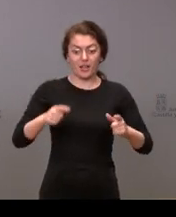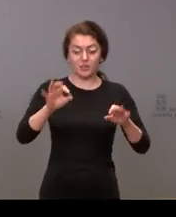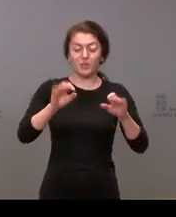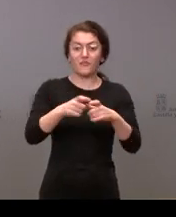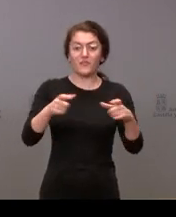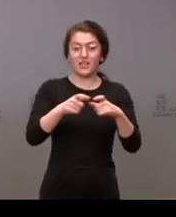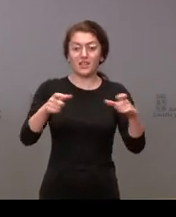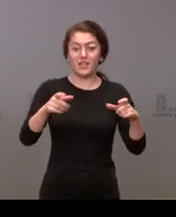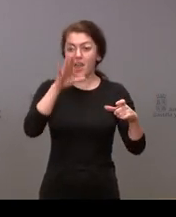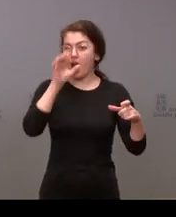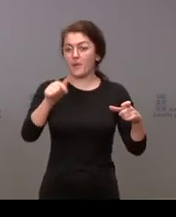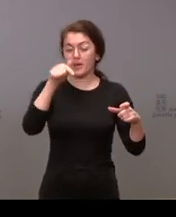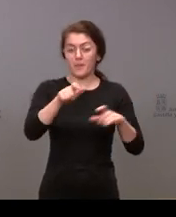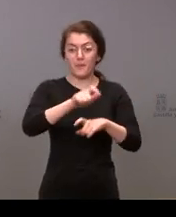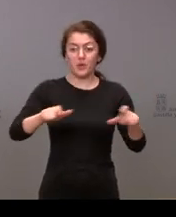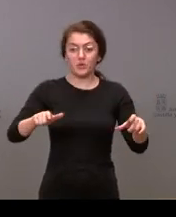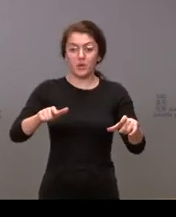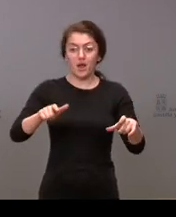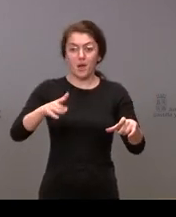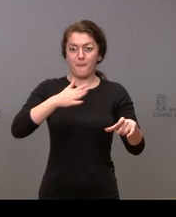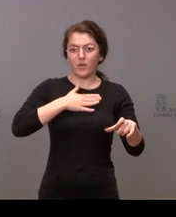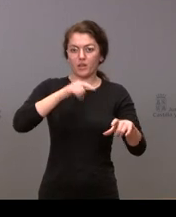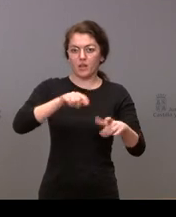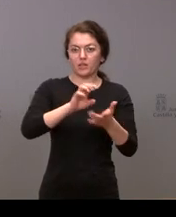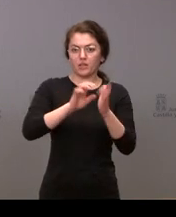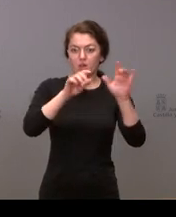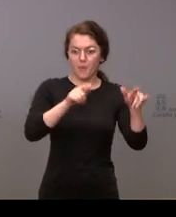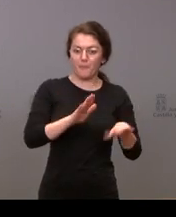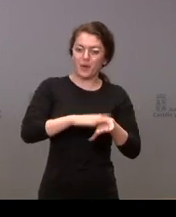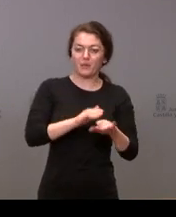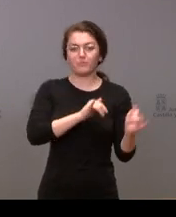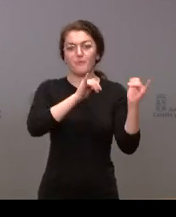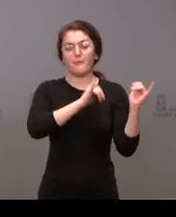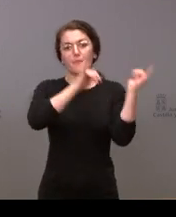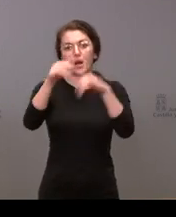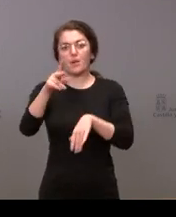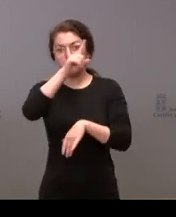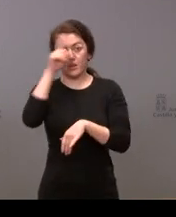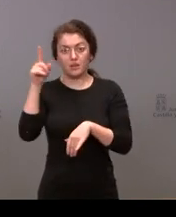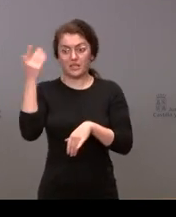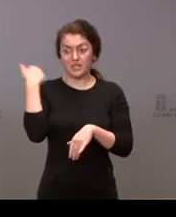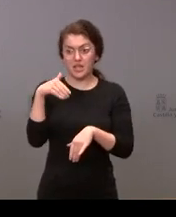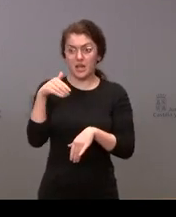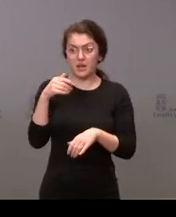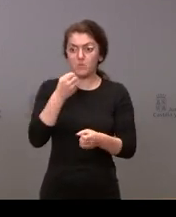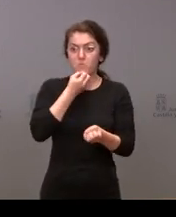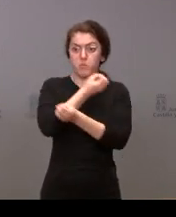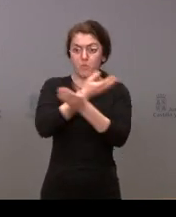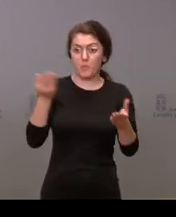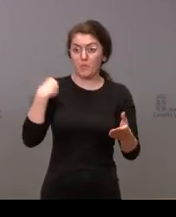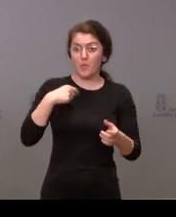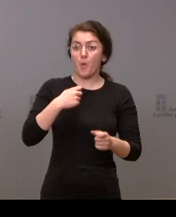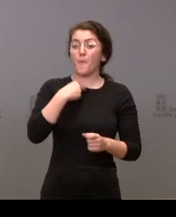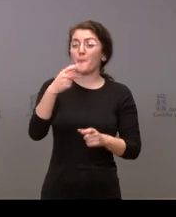personas empadronadas en Castilla y León hacia Madrid y que se anunció por parte del entonces portavoz pero también del consejero de fomento de